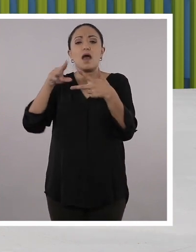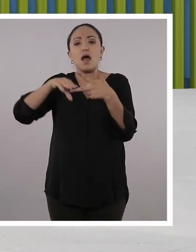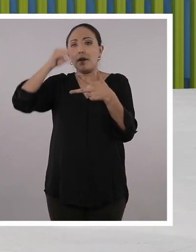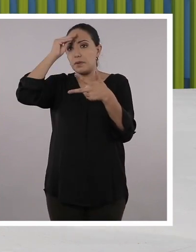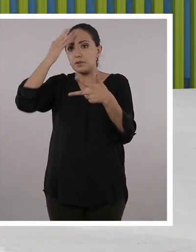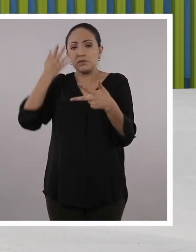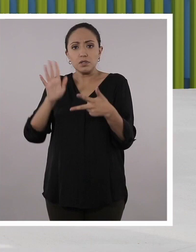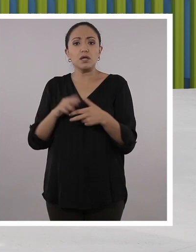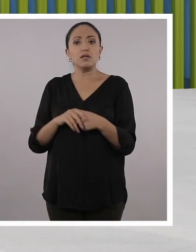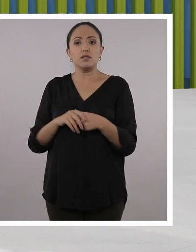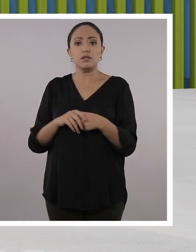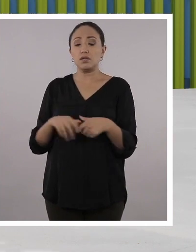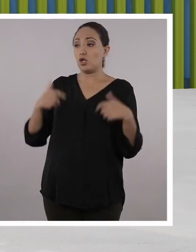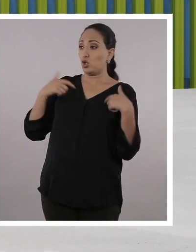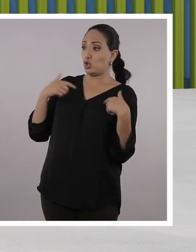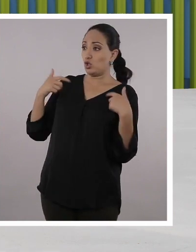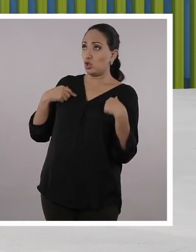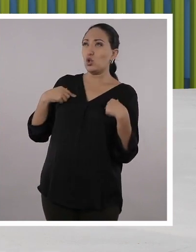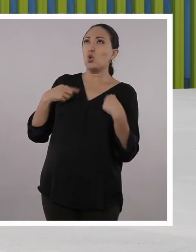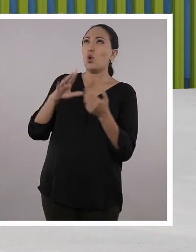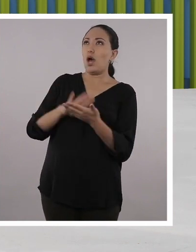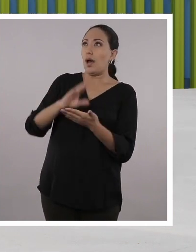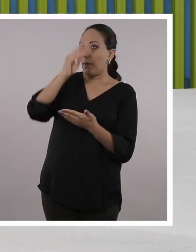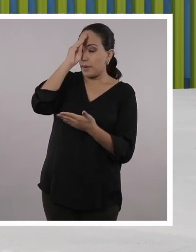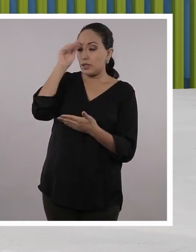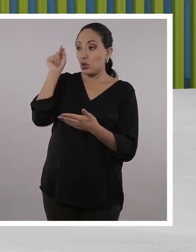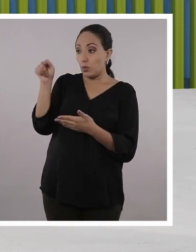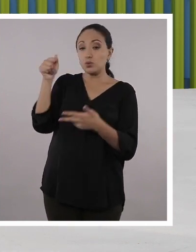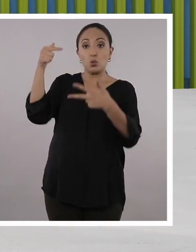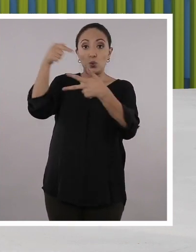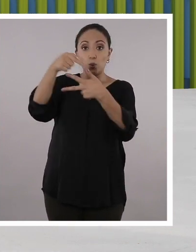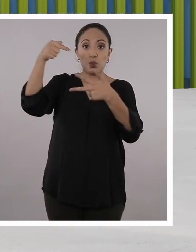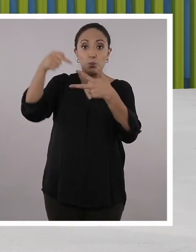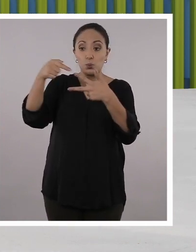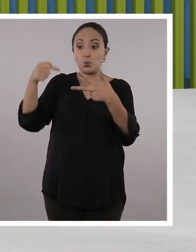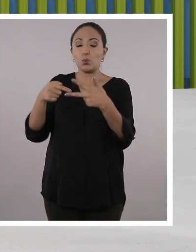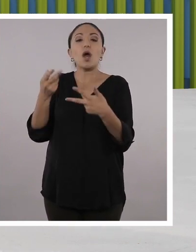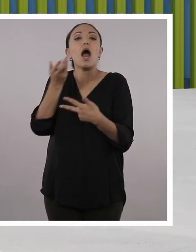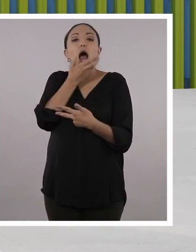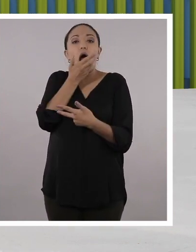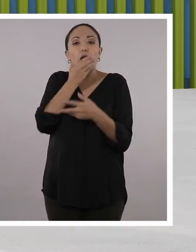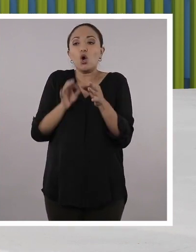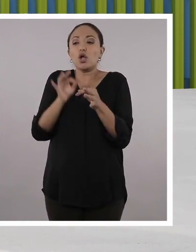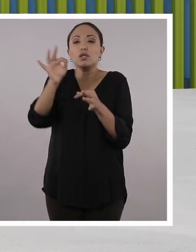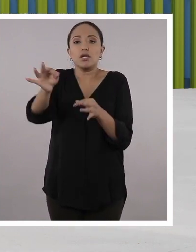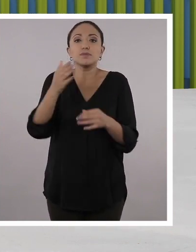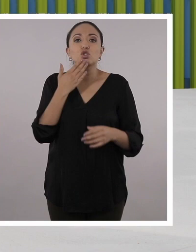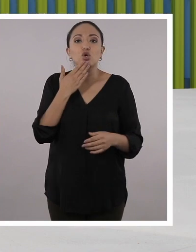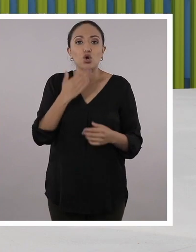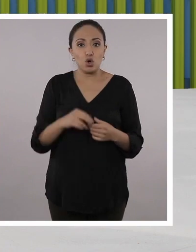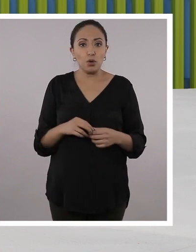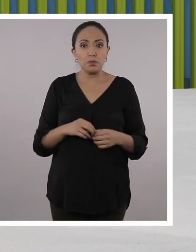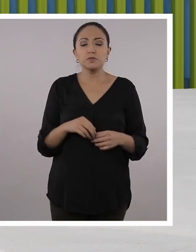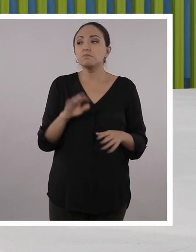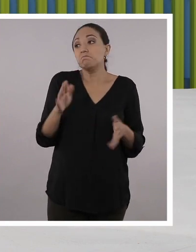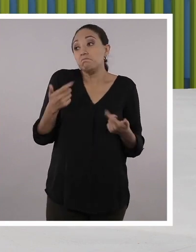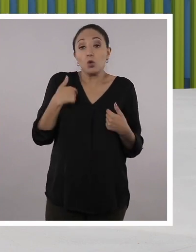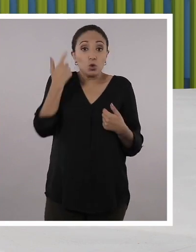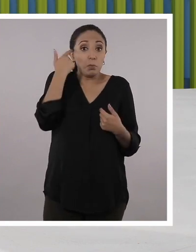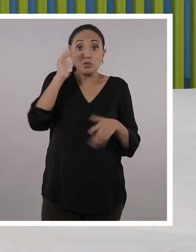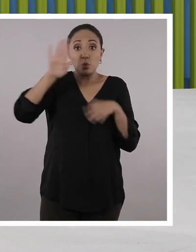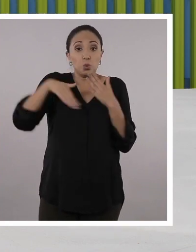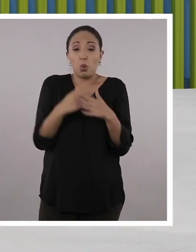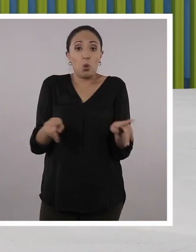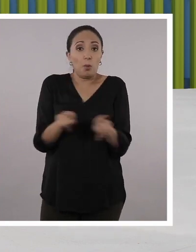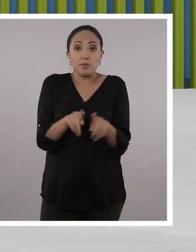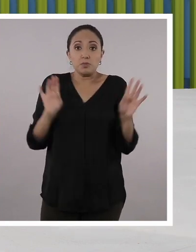aprendimos del día de hoy? Yo aprendí justamente estos tres tipos de conducción de calor, ¿no? Yo